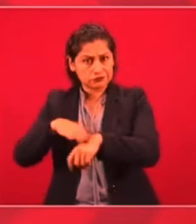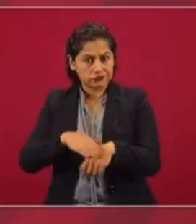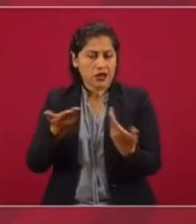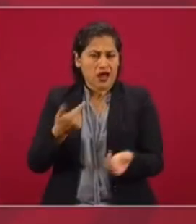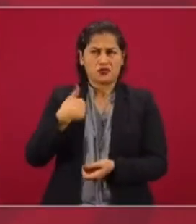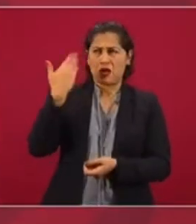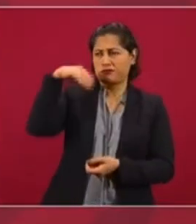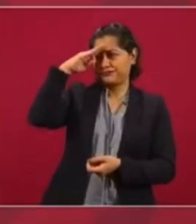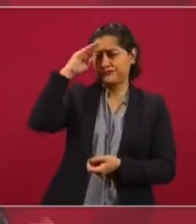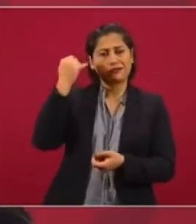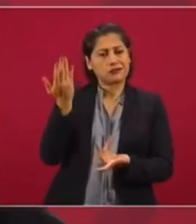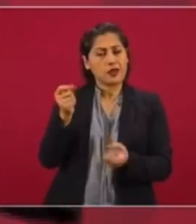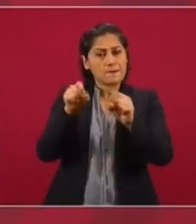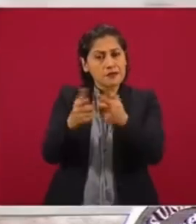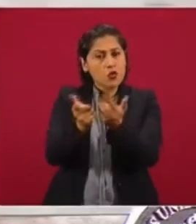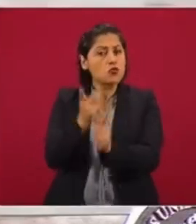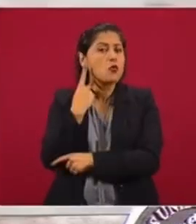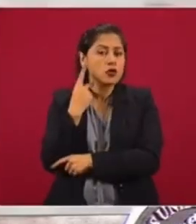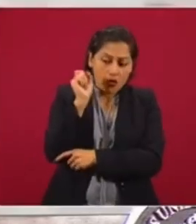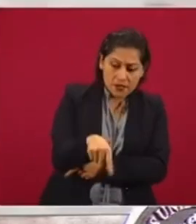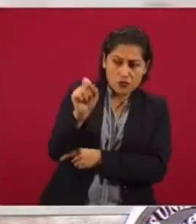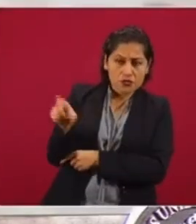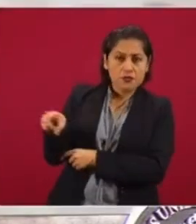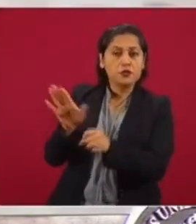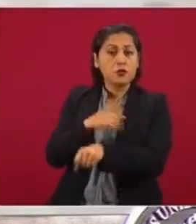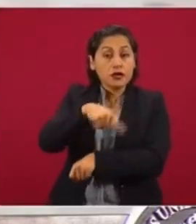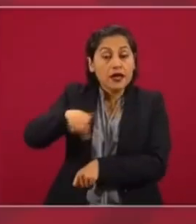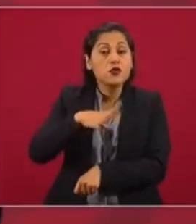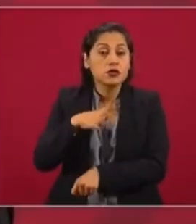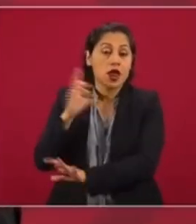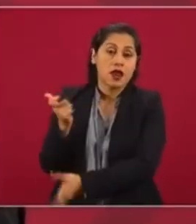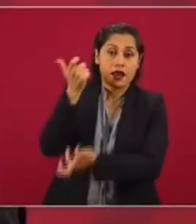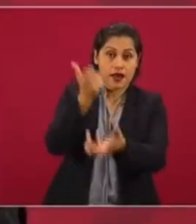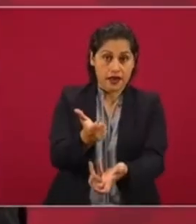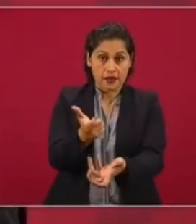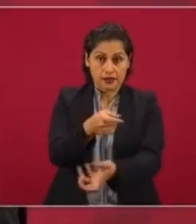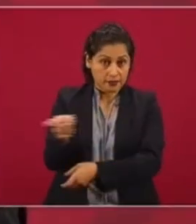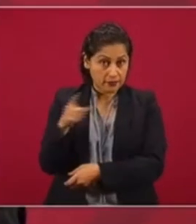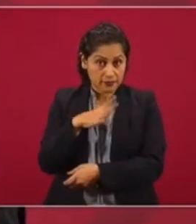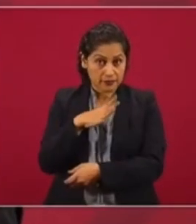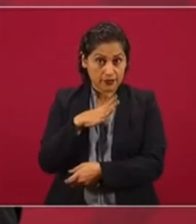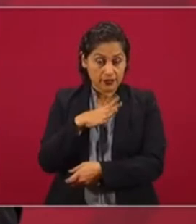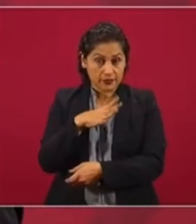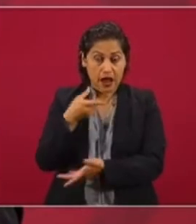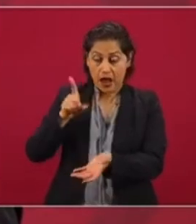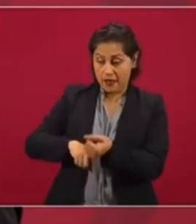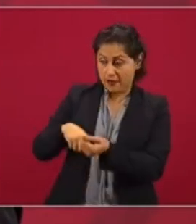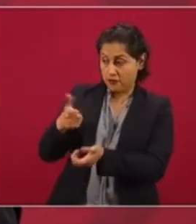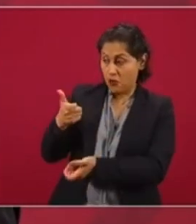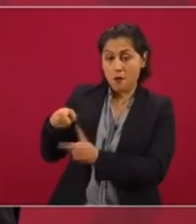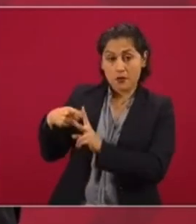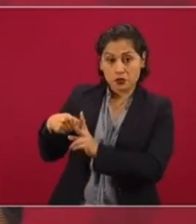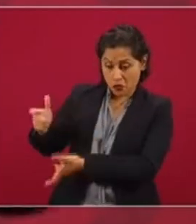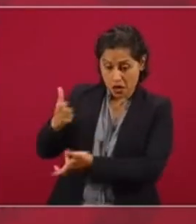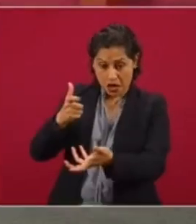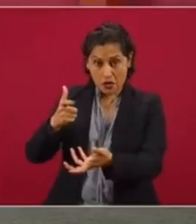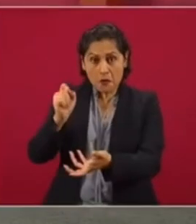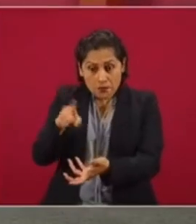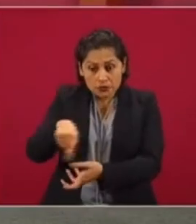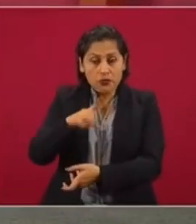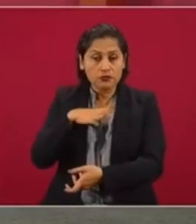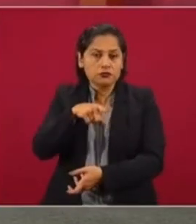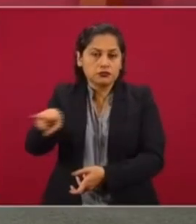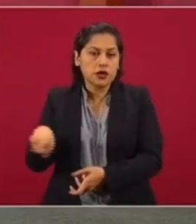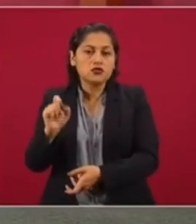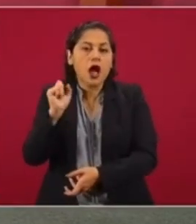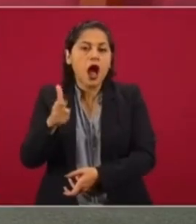partidos, a que ayuden, porque los partidos reciben recursos del presupuesto público y podrían ayudar